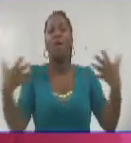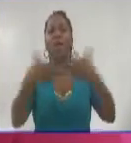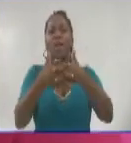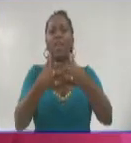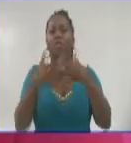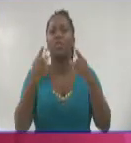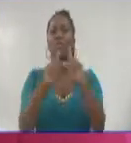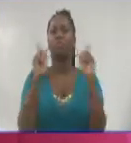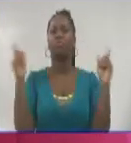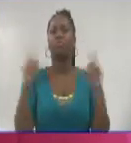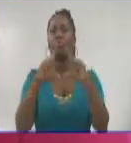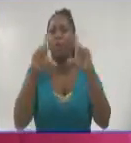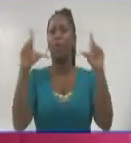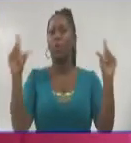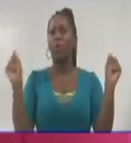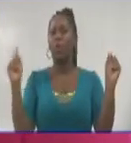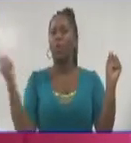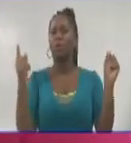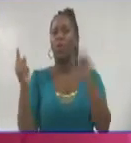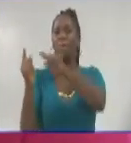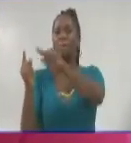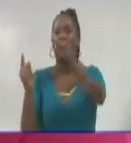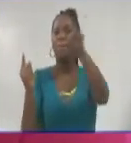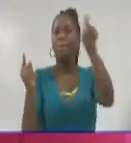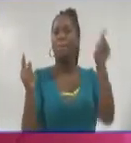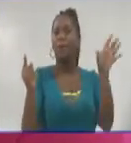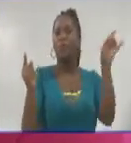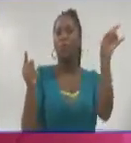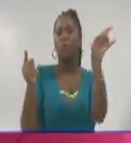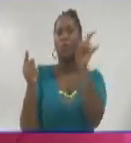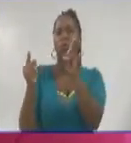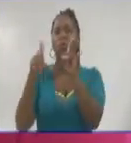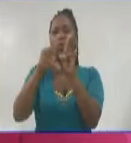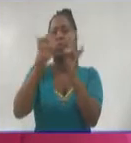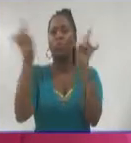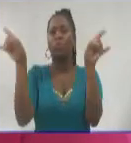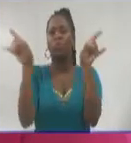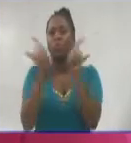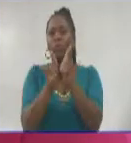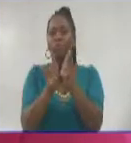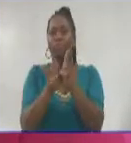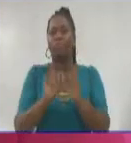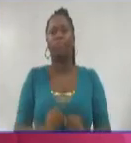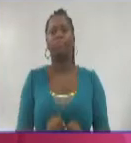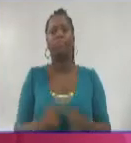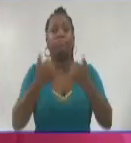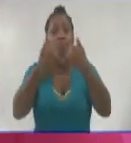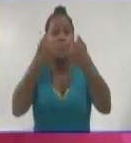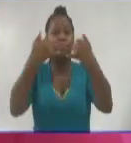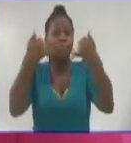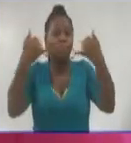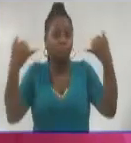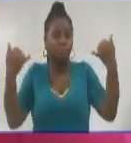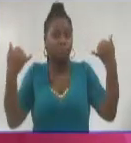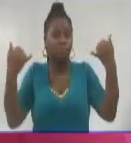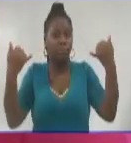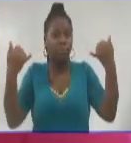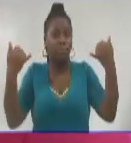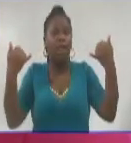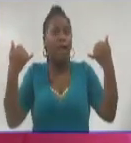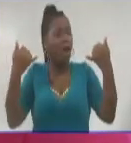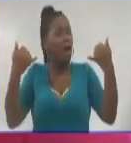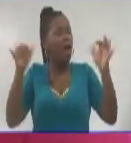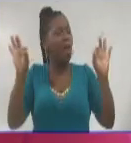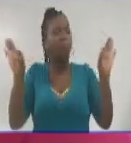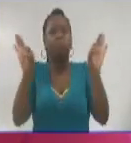televisión. También mejora el equipamiento porque le vamos a llevar con fibra óptica y con un equipamiento que va a ser capaz de hacer